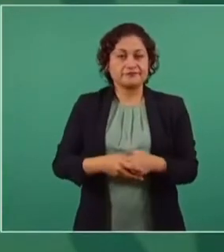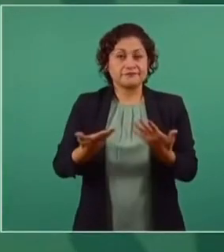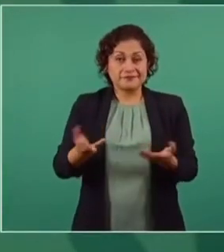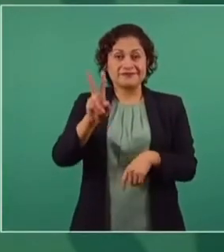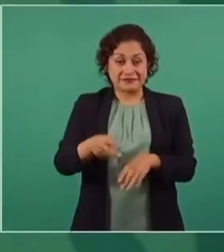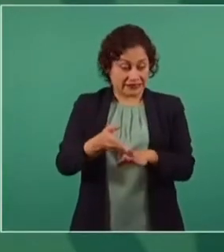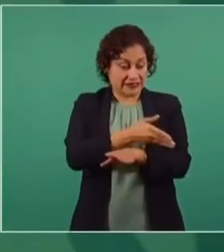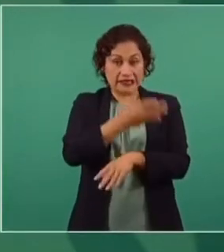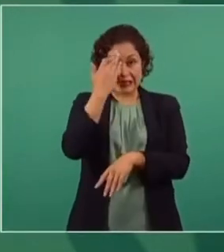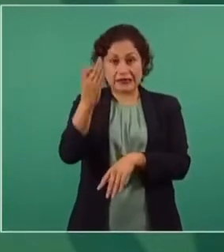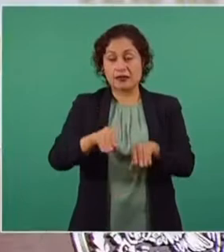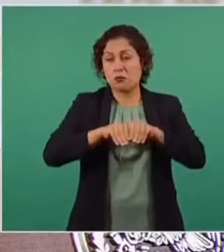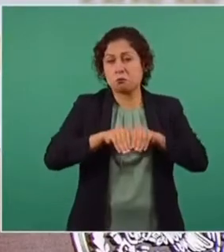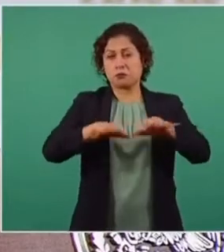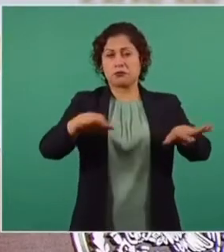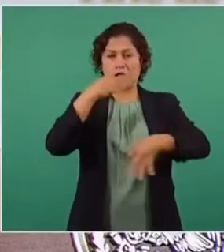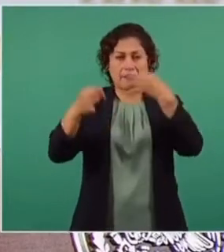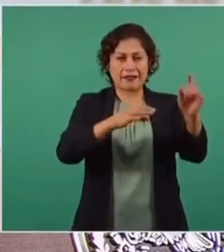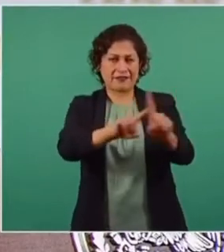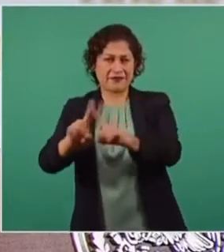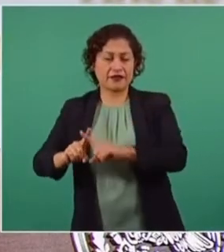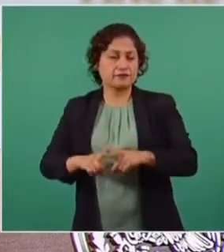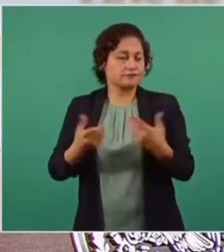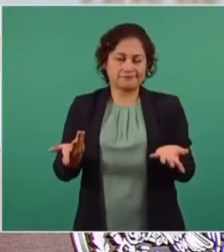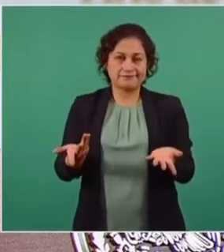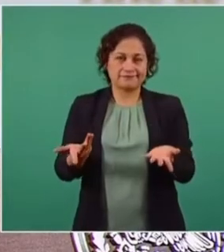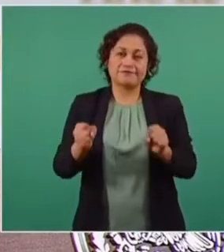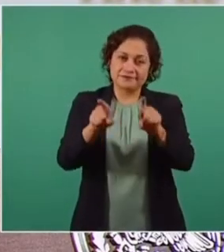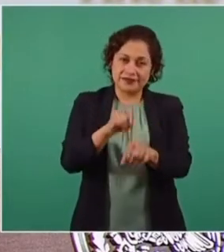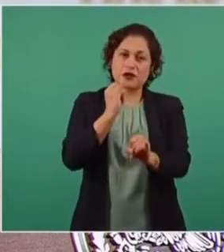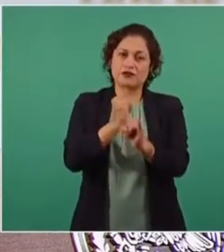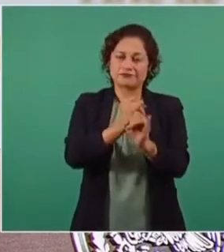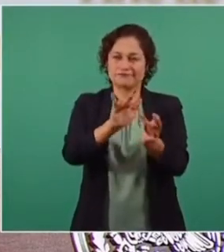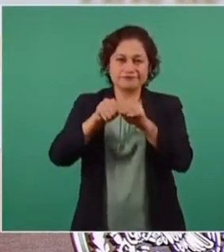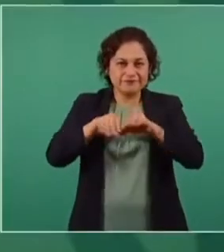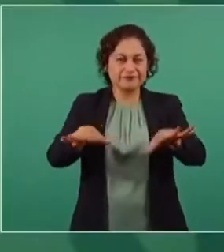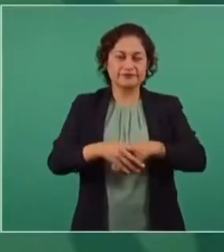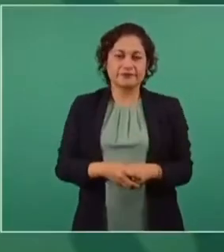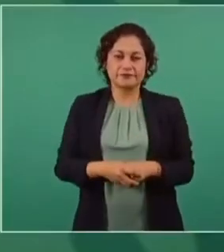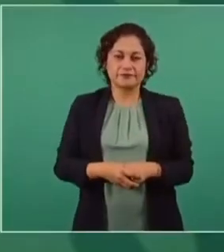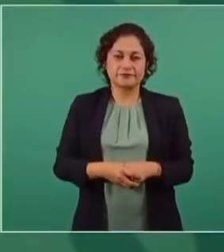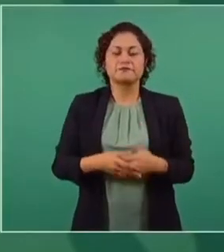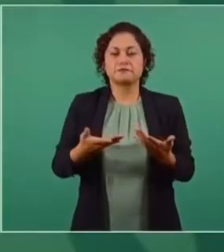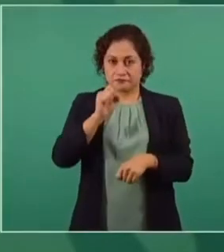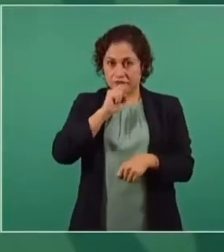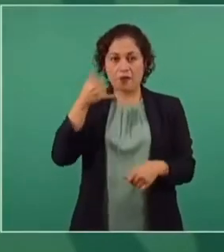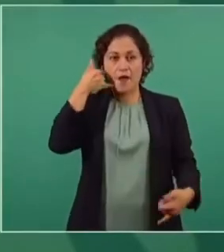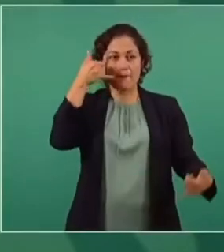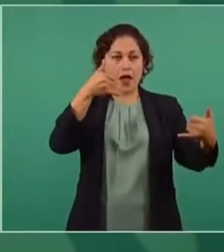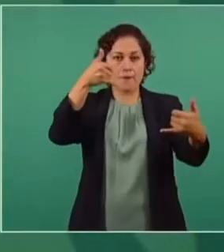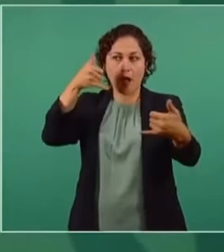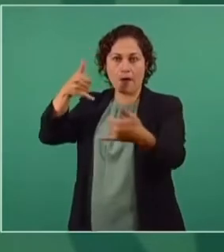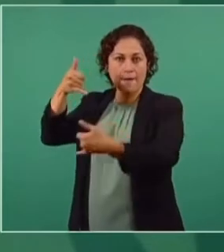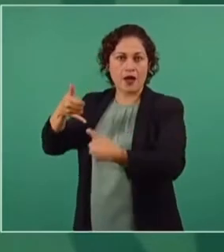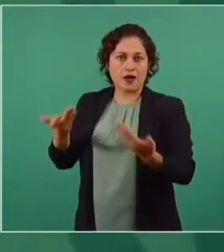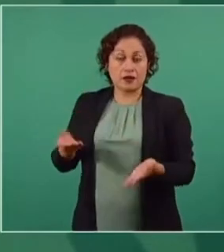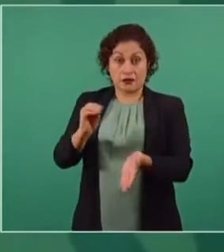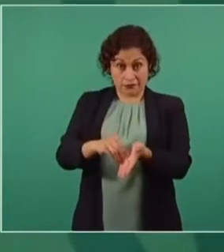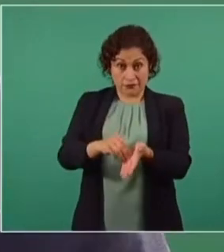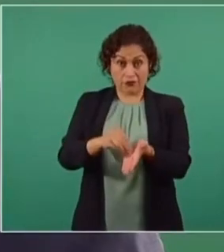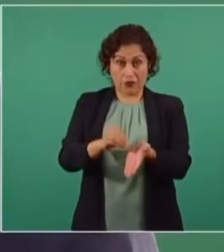todos los medios de información, con honrosas excepciones, y en redes sociales, y con llamadas telefónicas. Y todavía sigue.